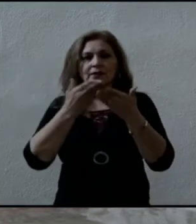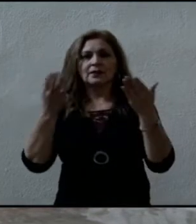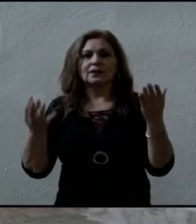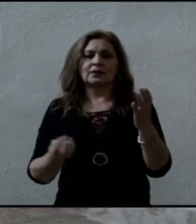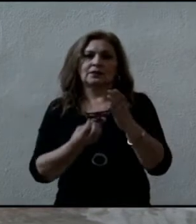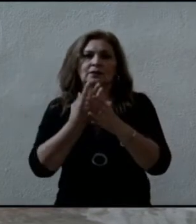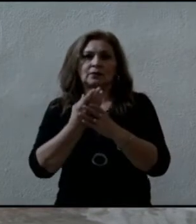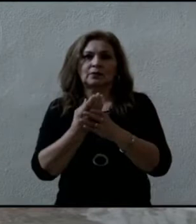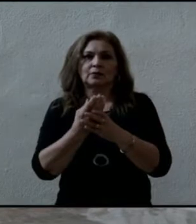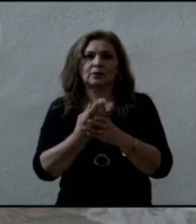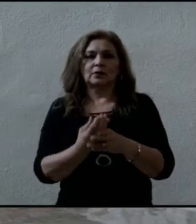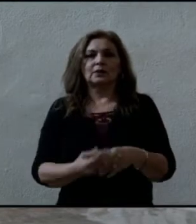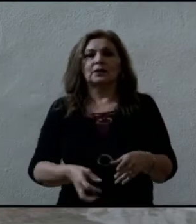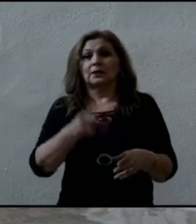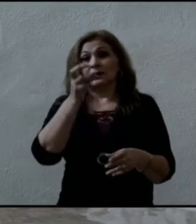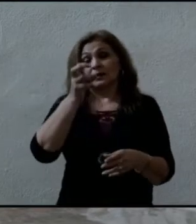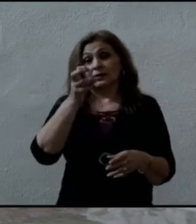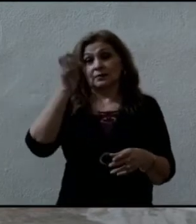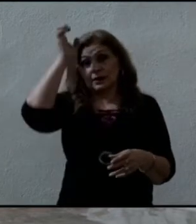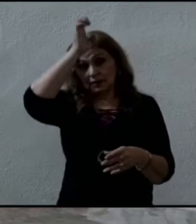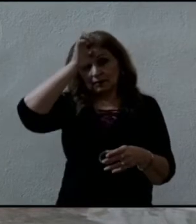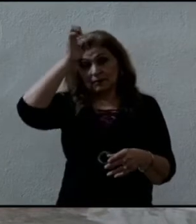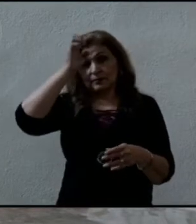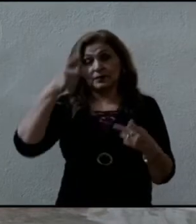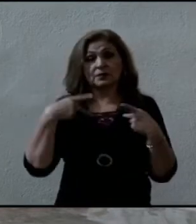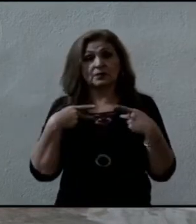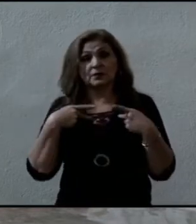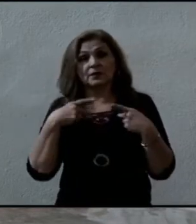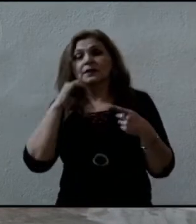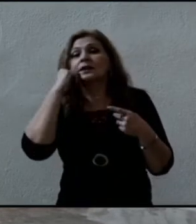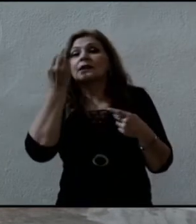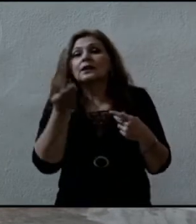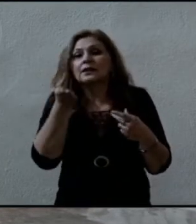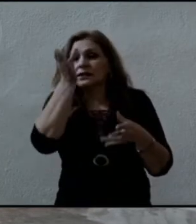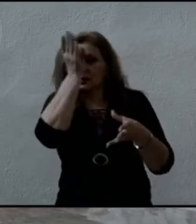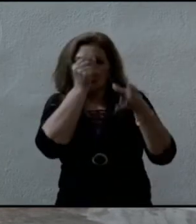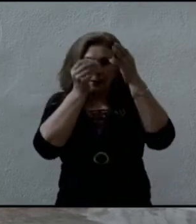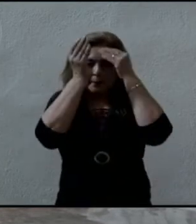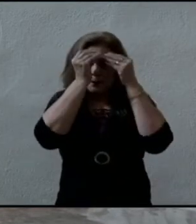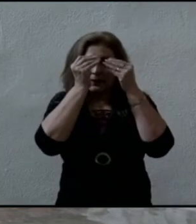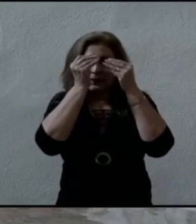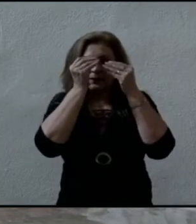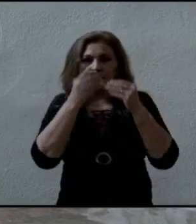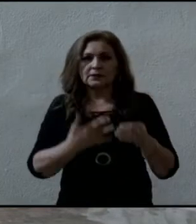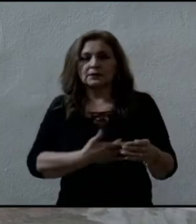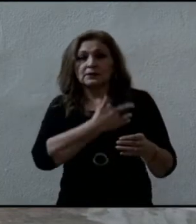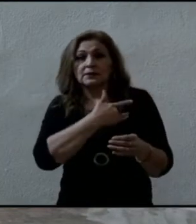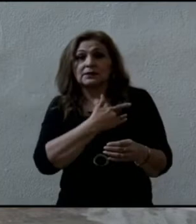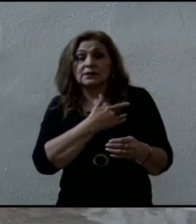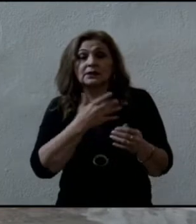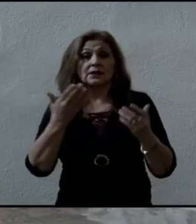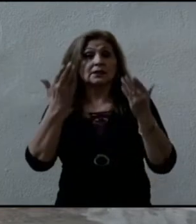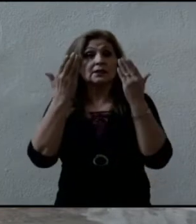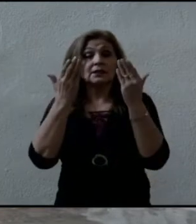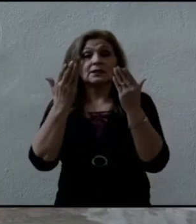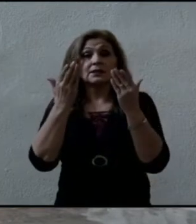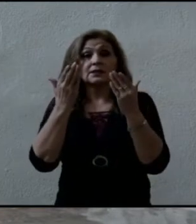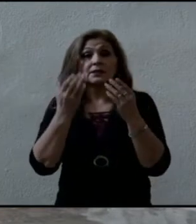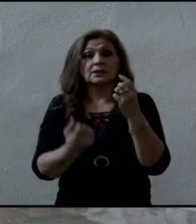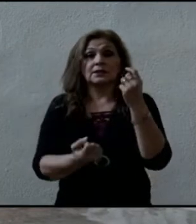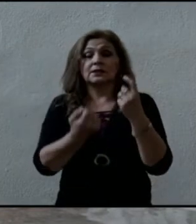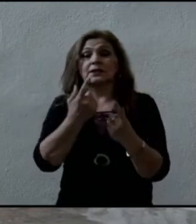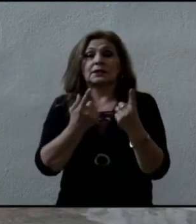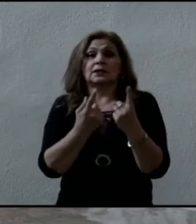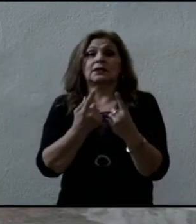tenía deseos de que alguien les enseñara. Se sentían extraviados, no